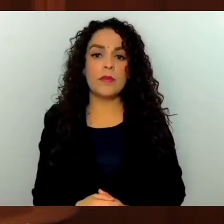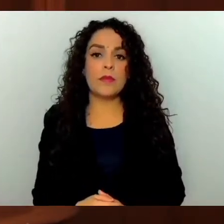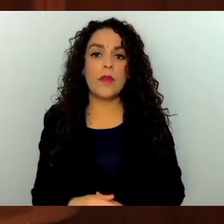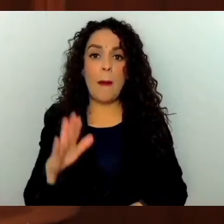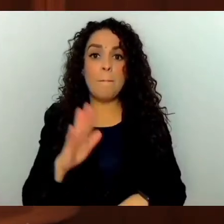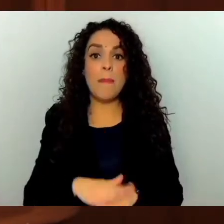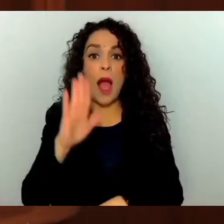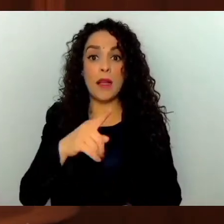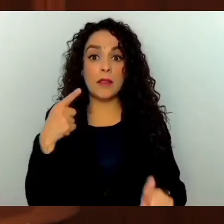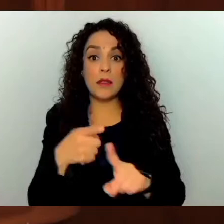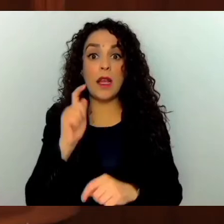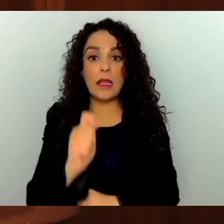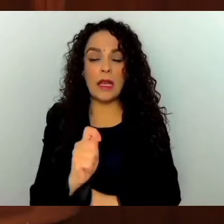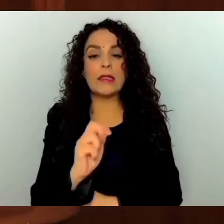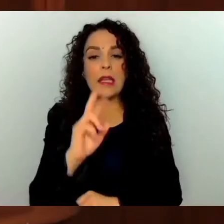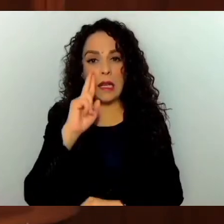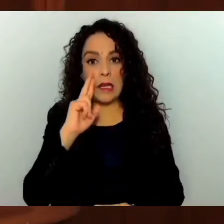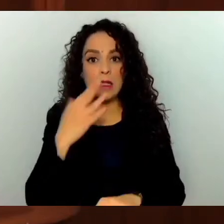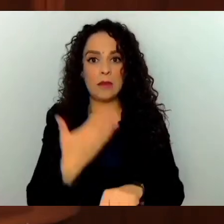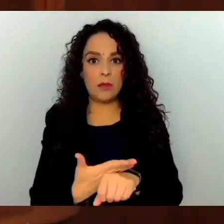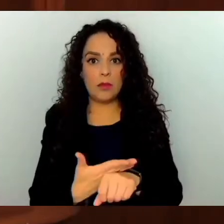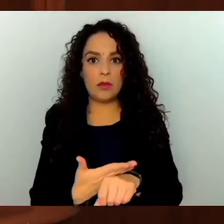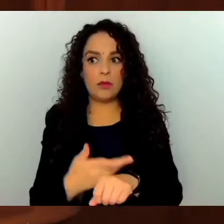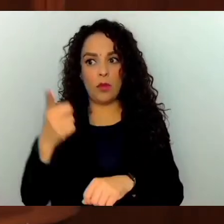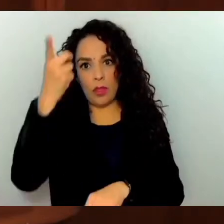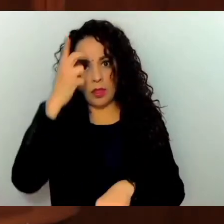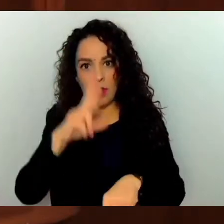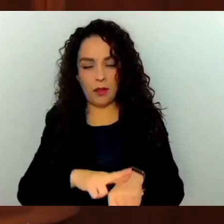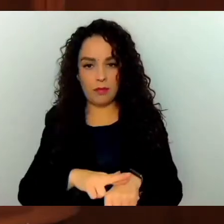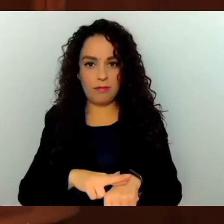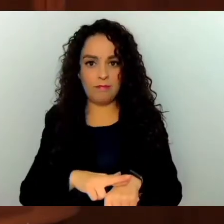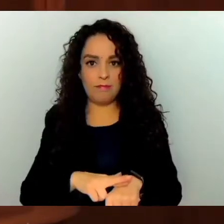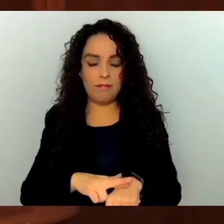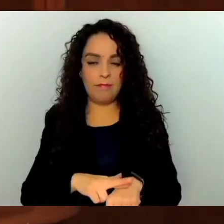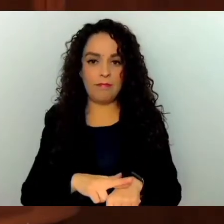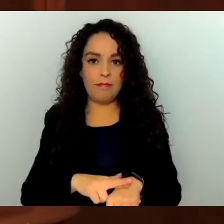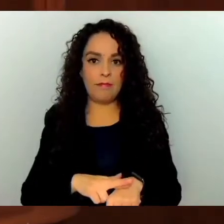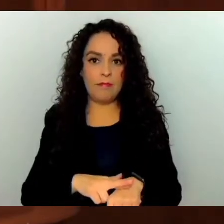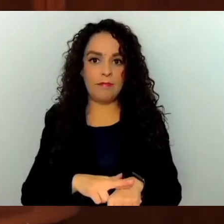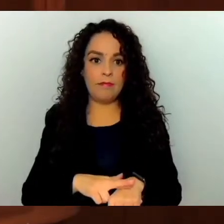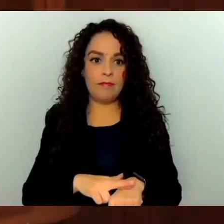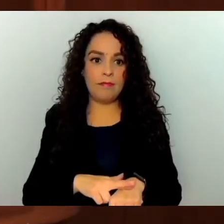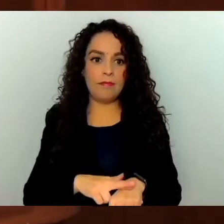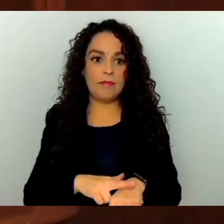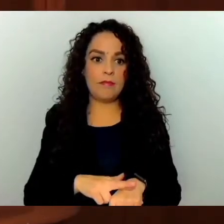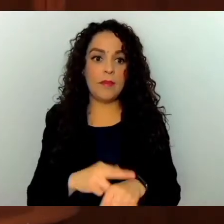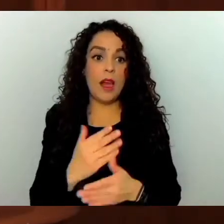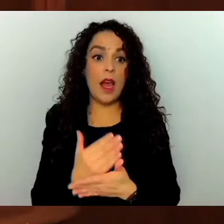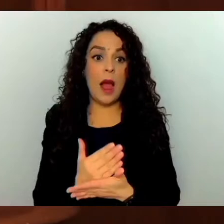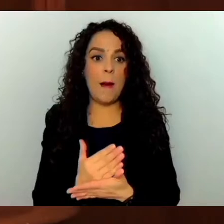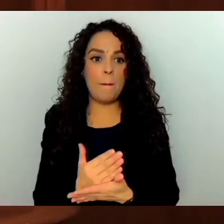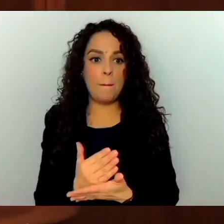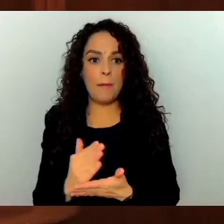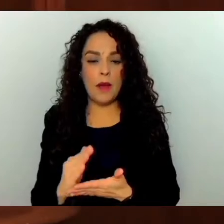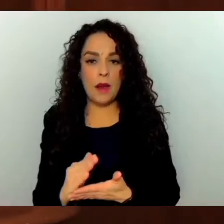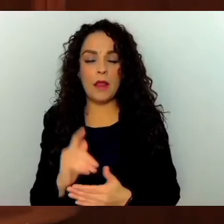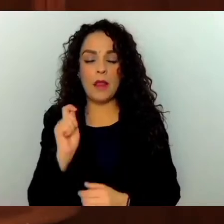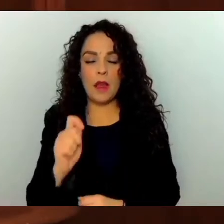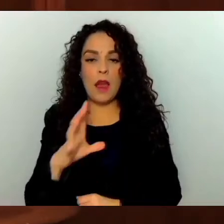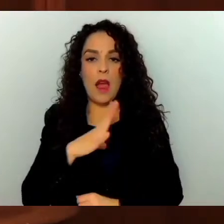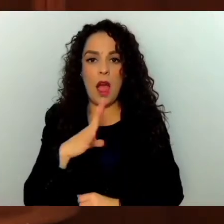responsabilidades de dirección en la materia. Más aún, concordaron los estándares